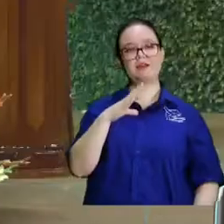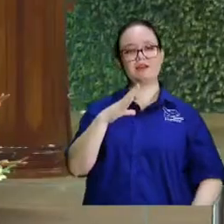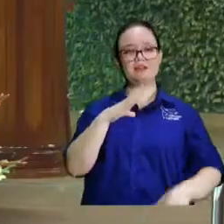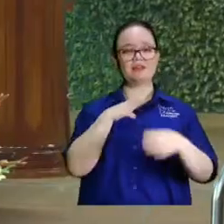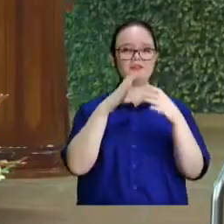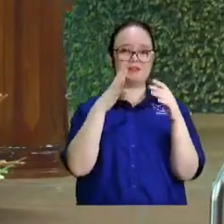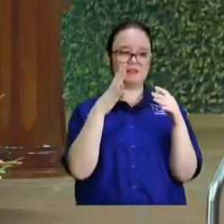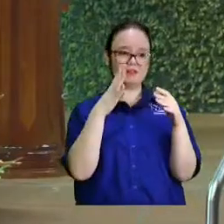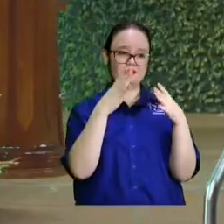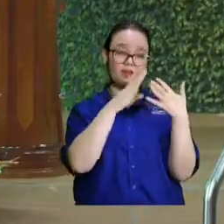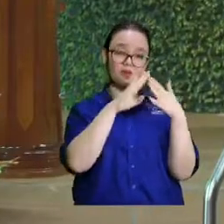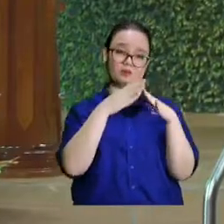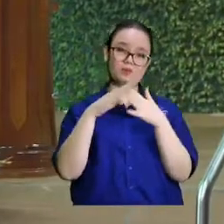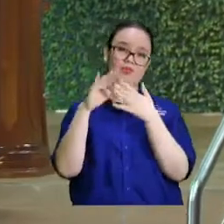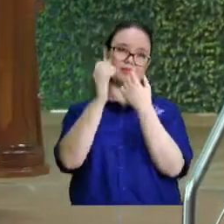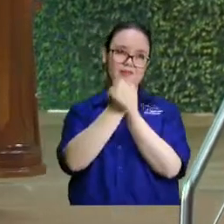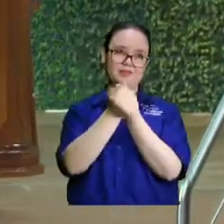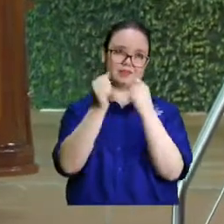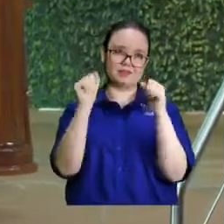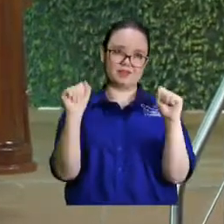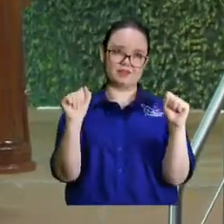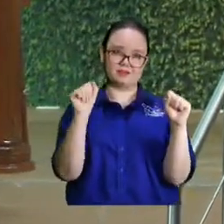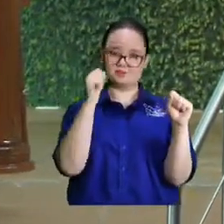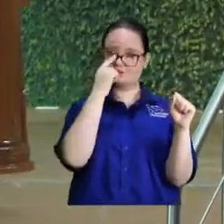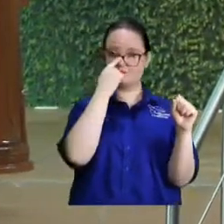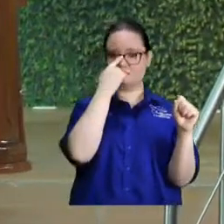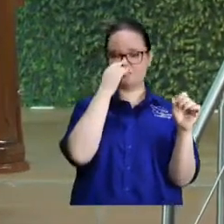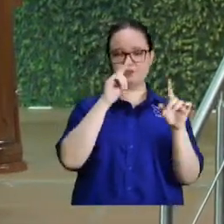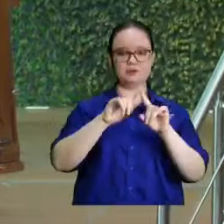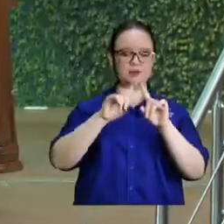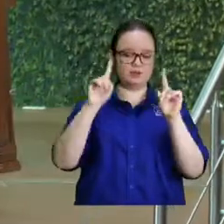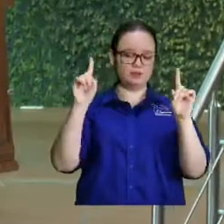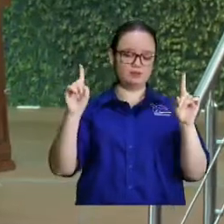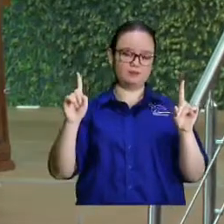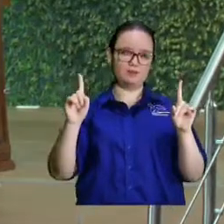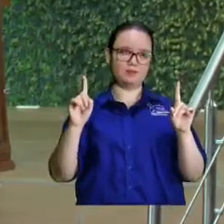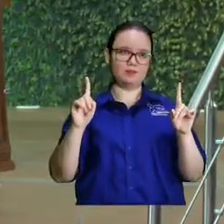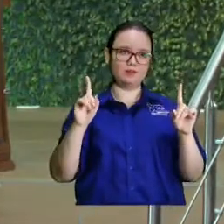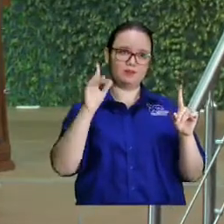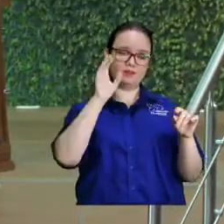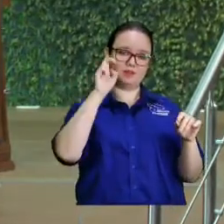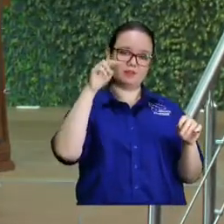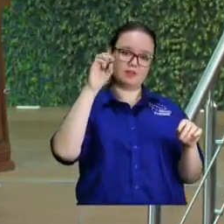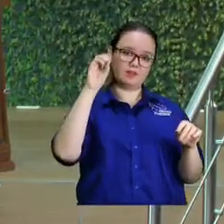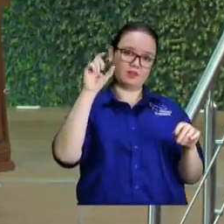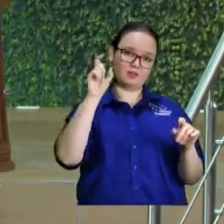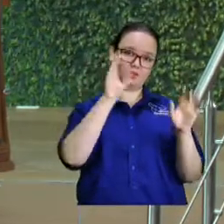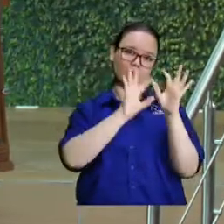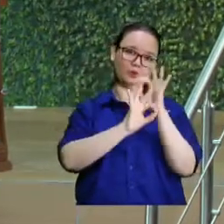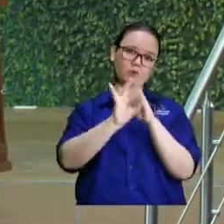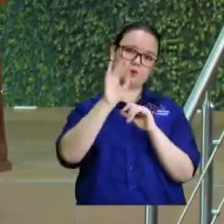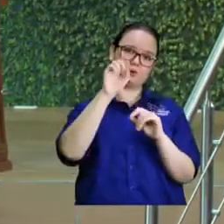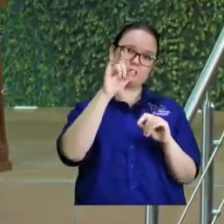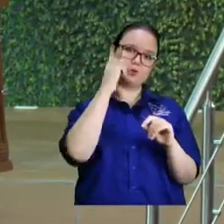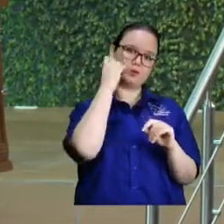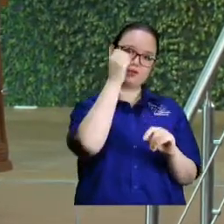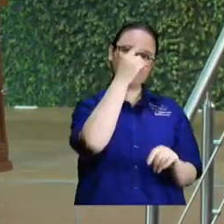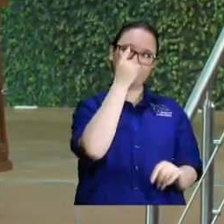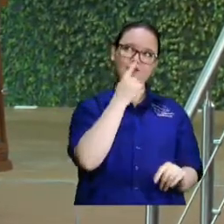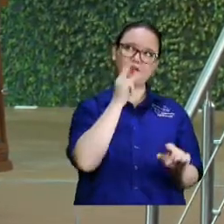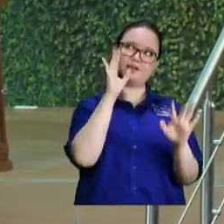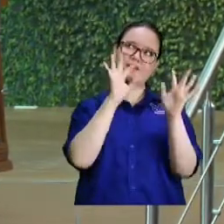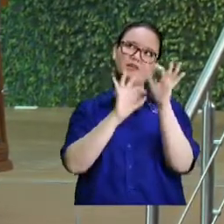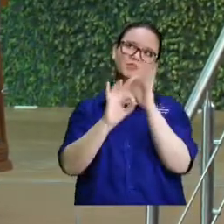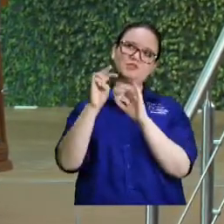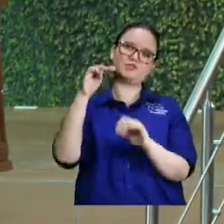salvos. No es lo mismo un Enoch, no es lo mismo un Elías, no es lo mismo un Adán, un Moisés,